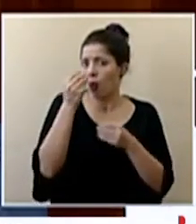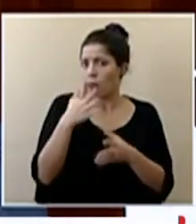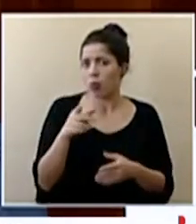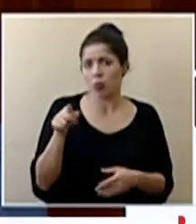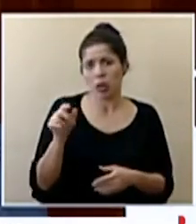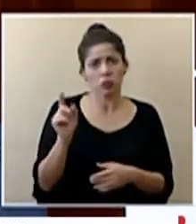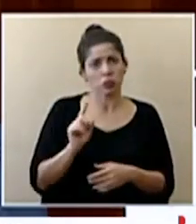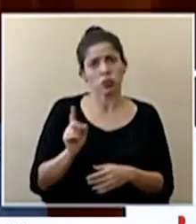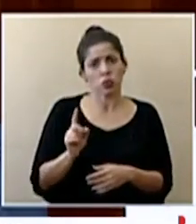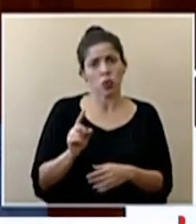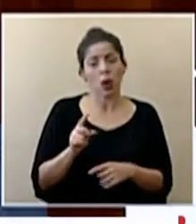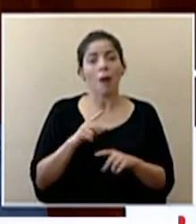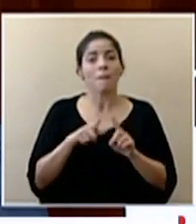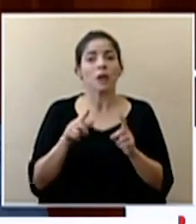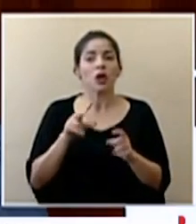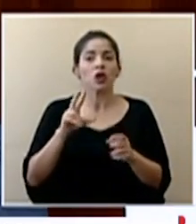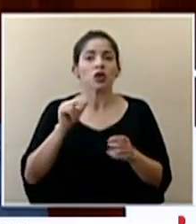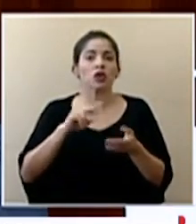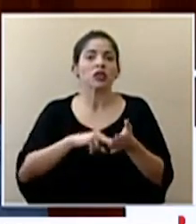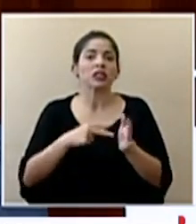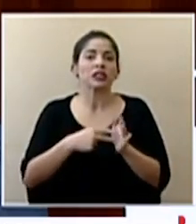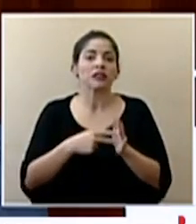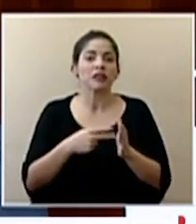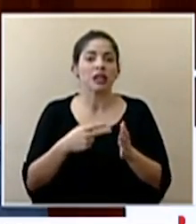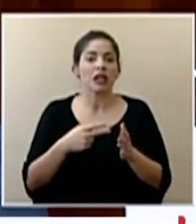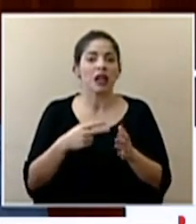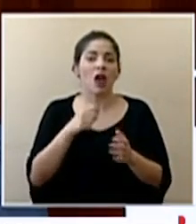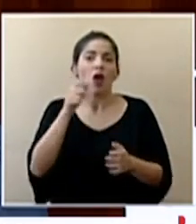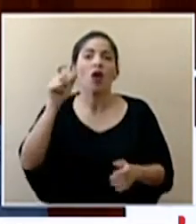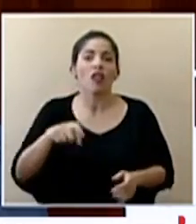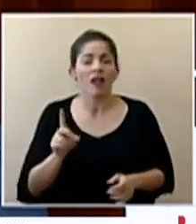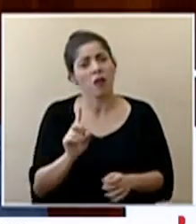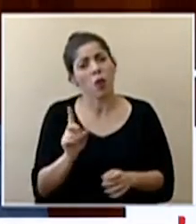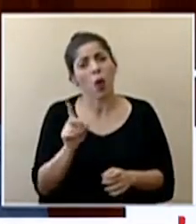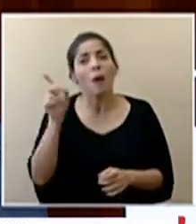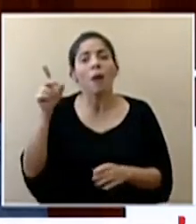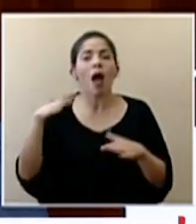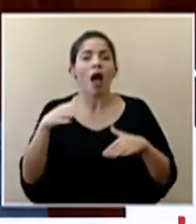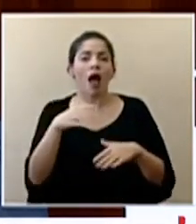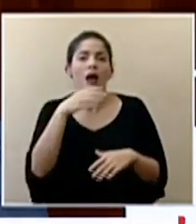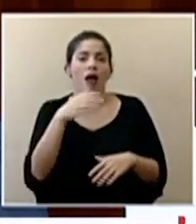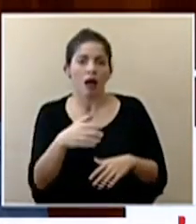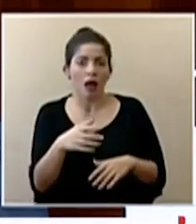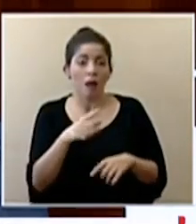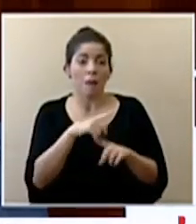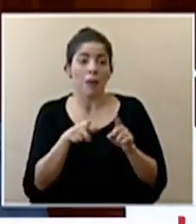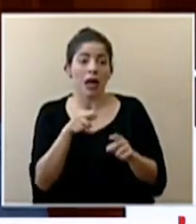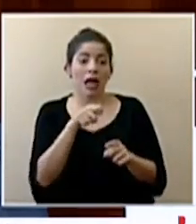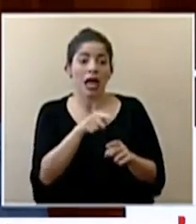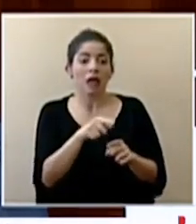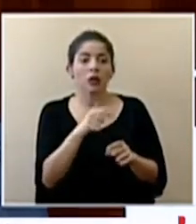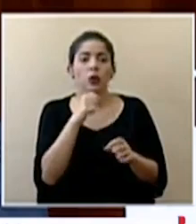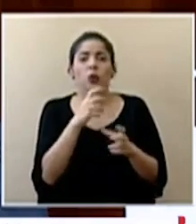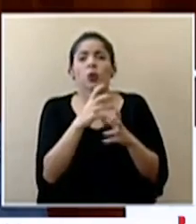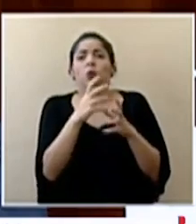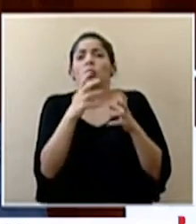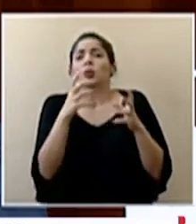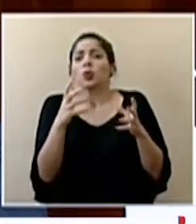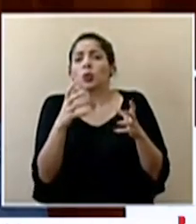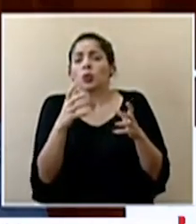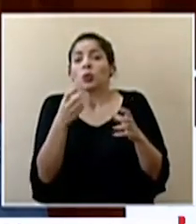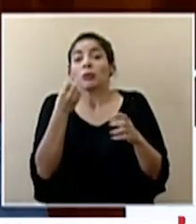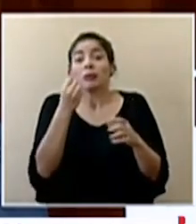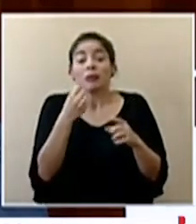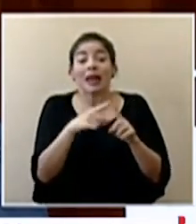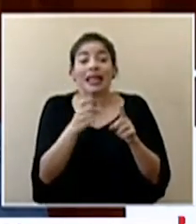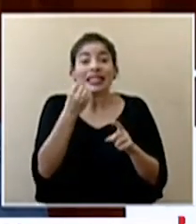No es que esté del todo de más, pero no es algo en realidad de lo que más aporta si se siguen estas otras